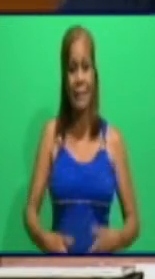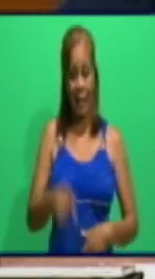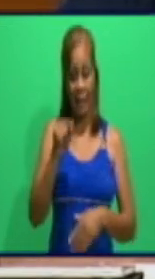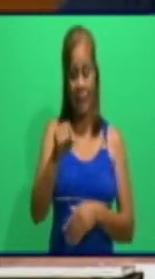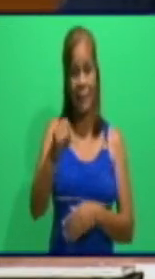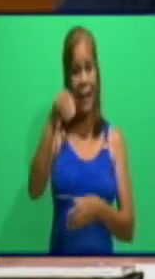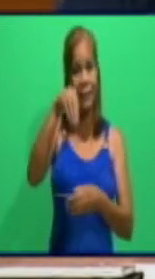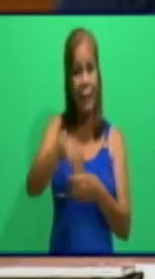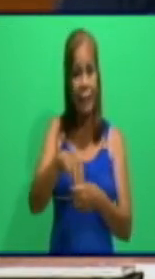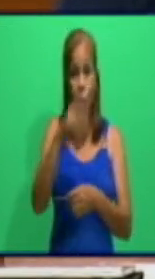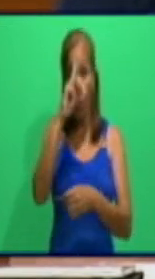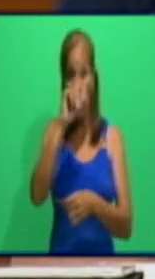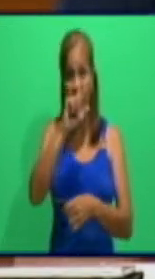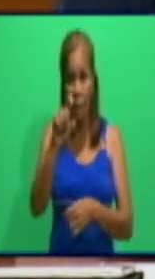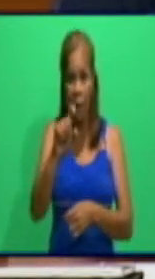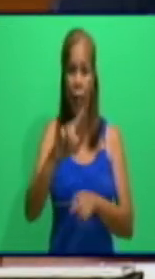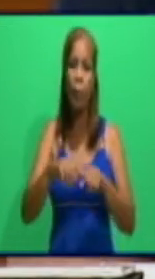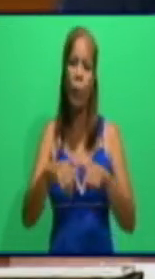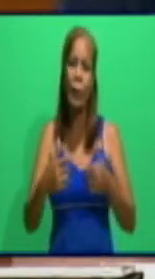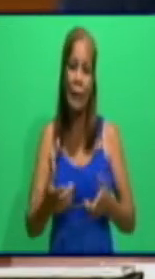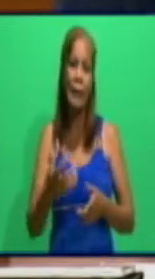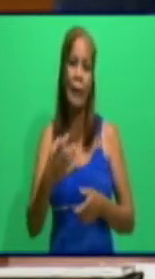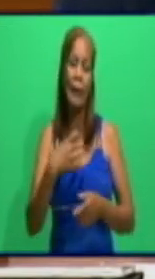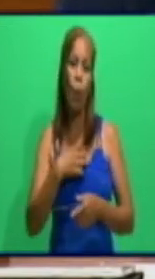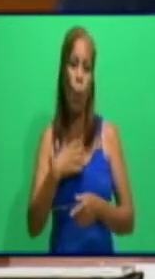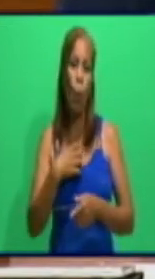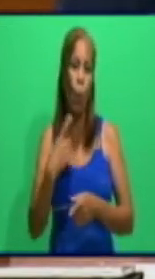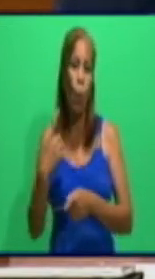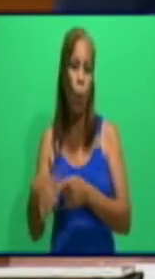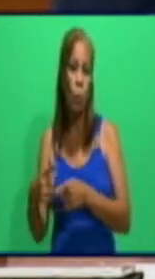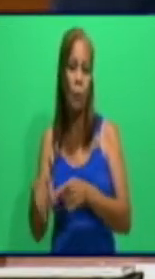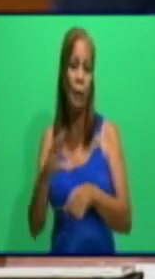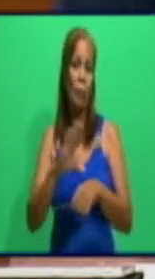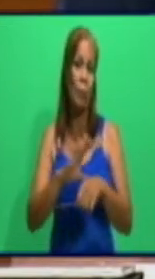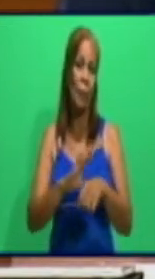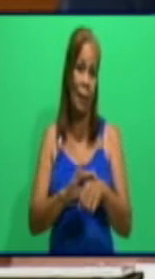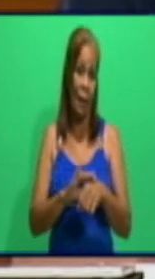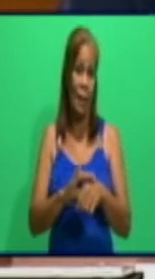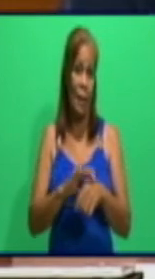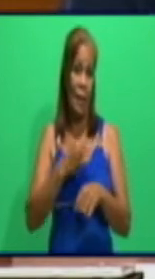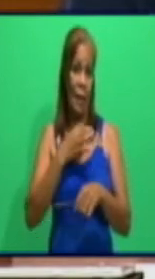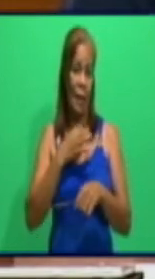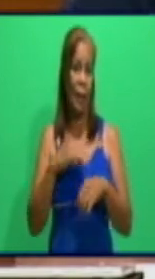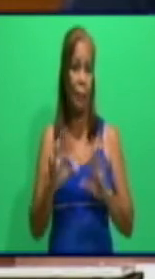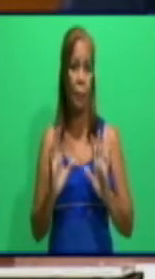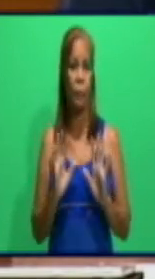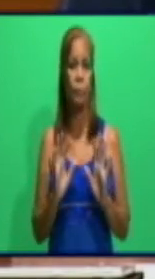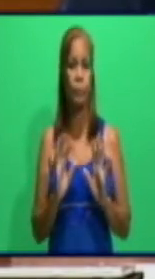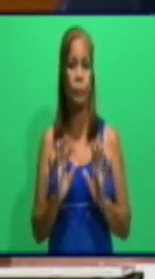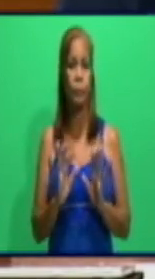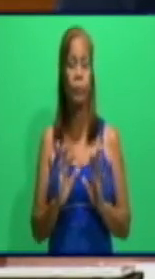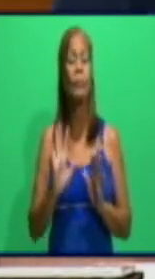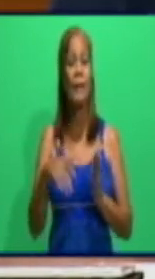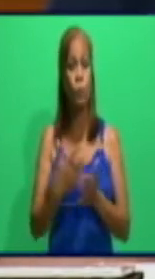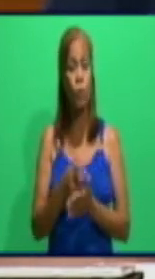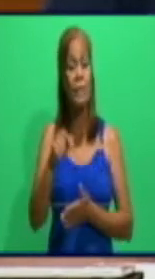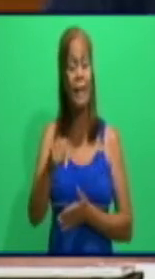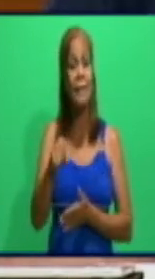Y precisamente, si siendo uno de los lugares de mayor riesgo, como único nosotros logramos